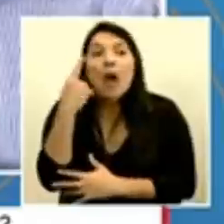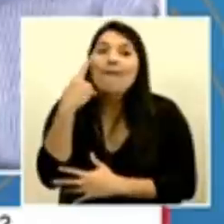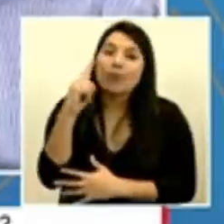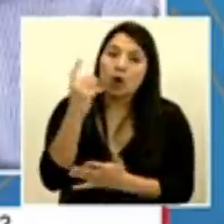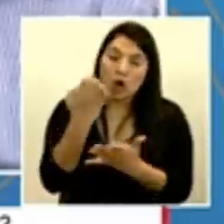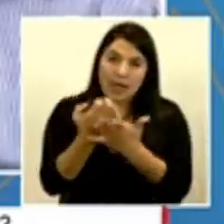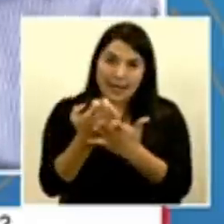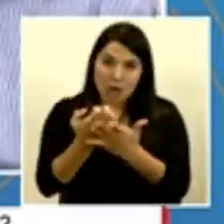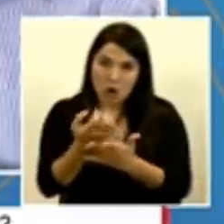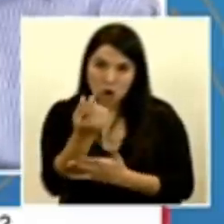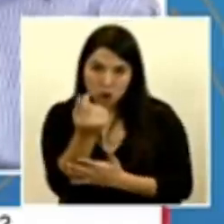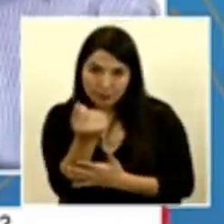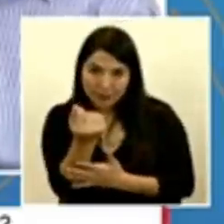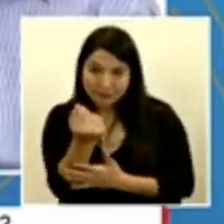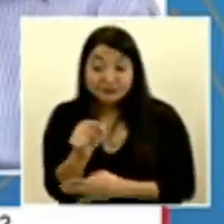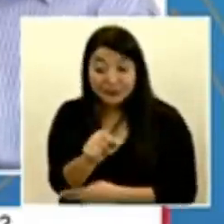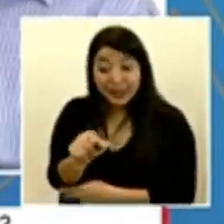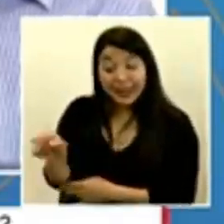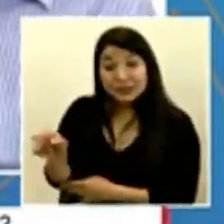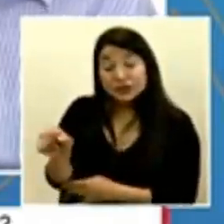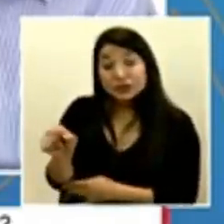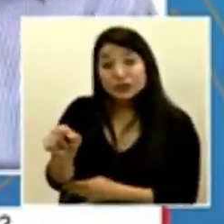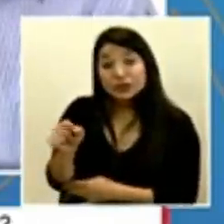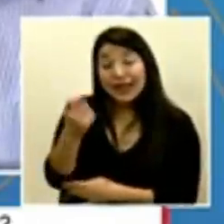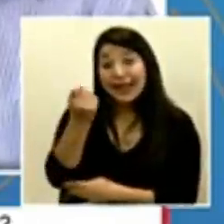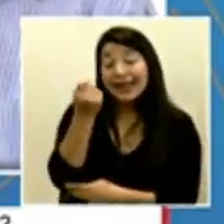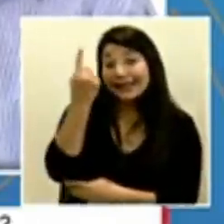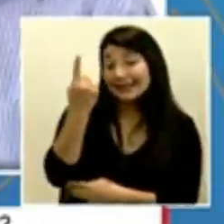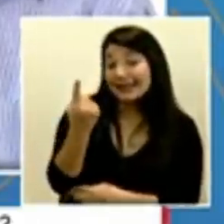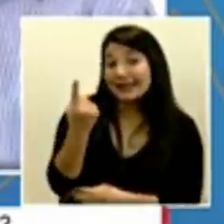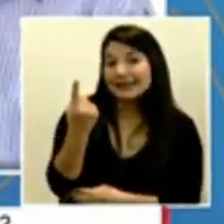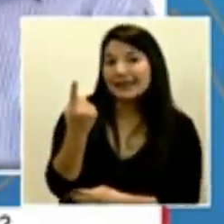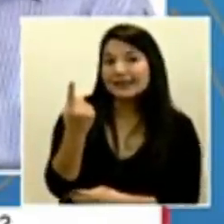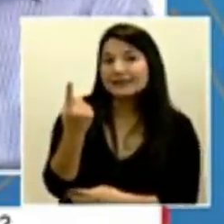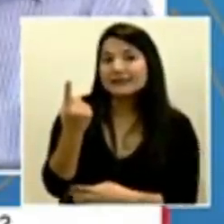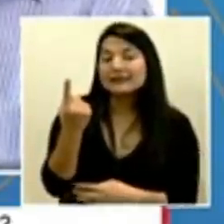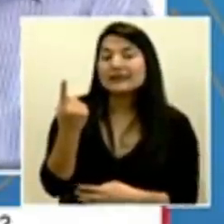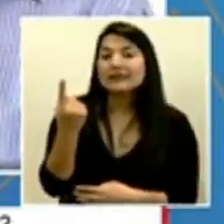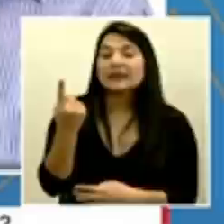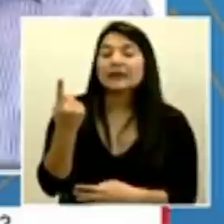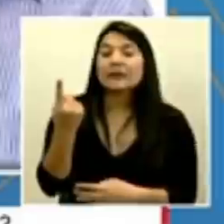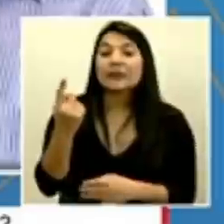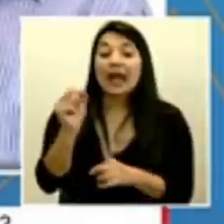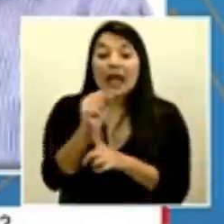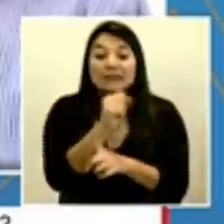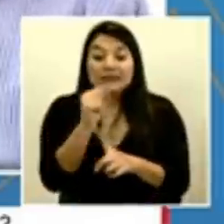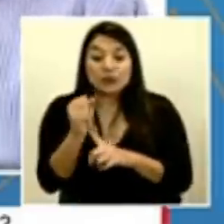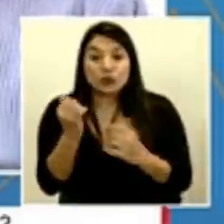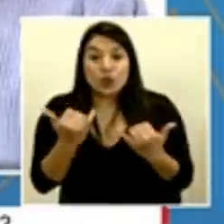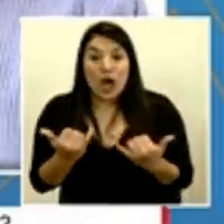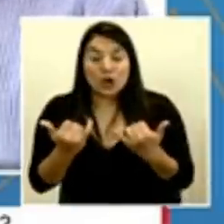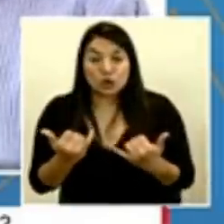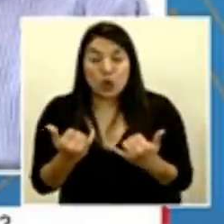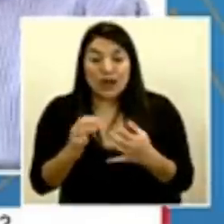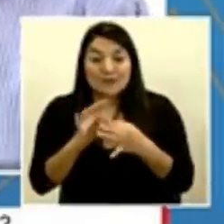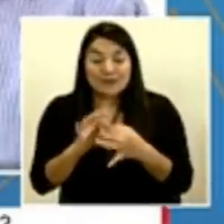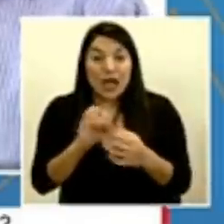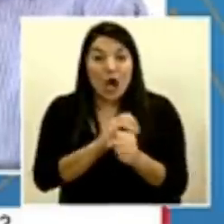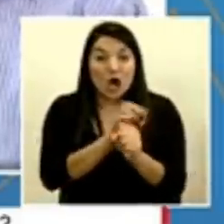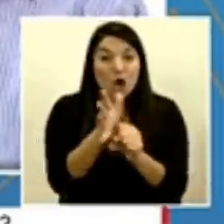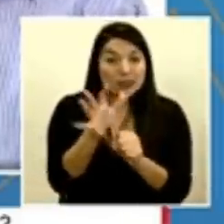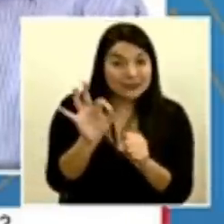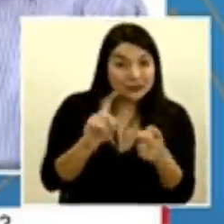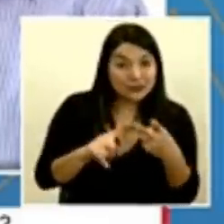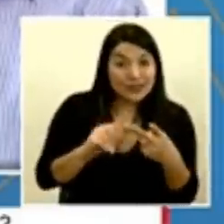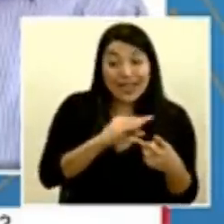¿Cómo entienden esos sectores que la situación del COVID y las órdenes